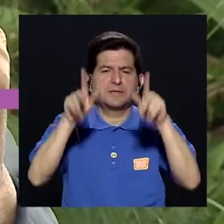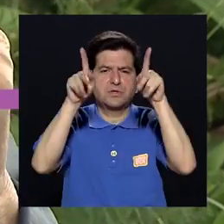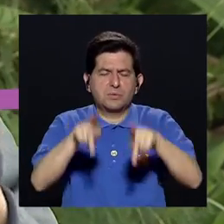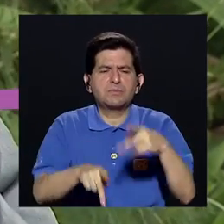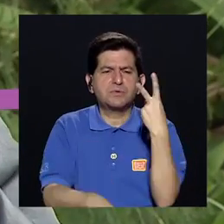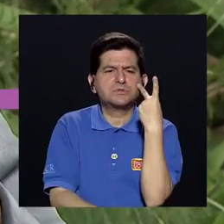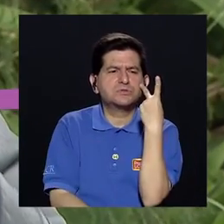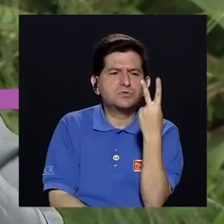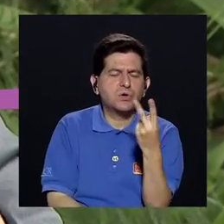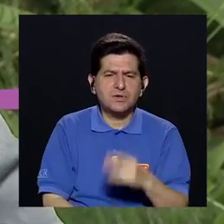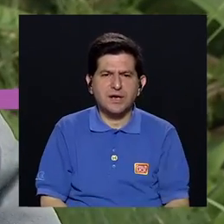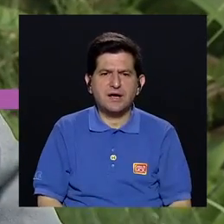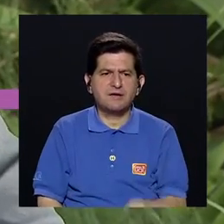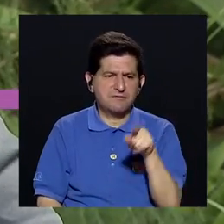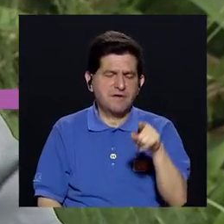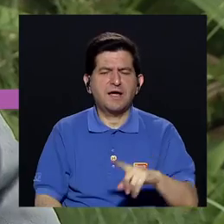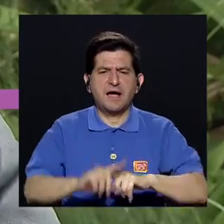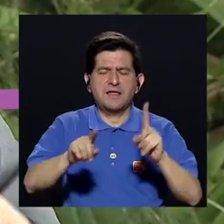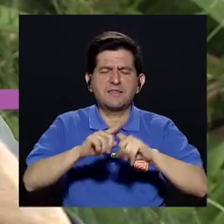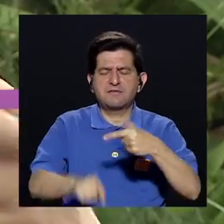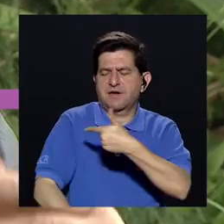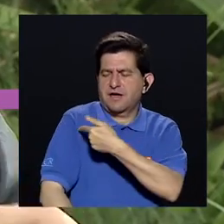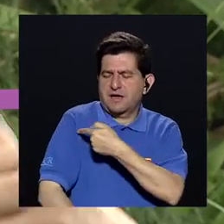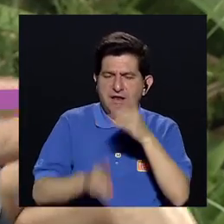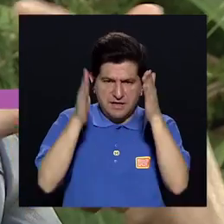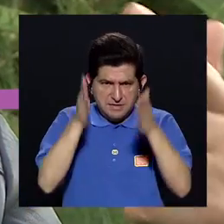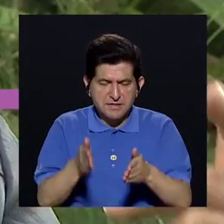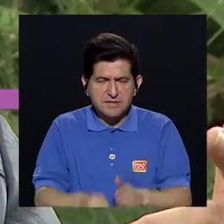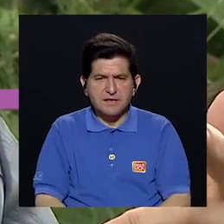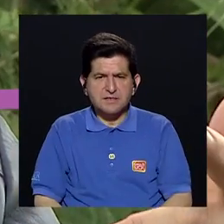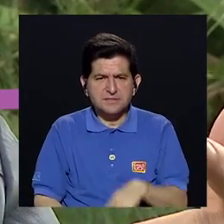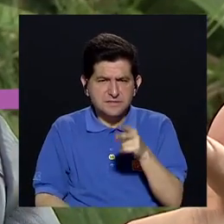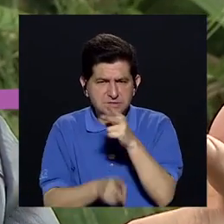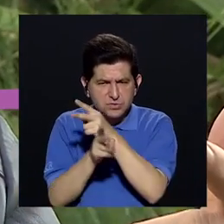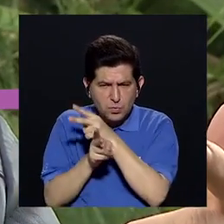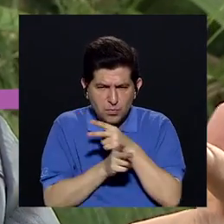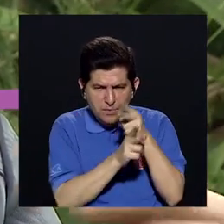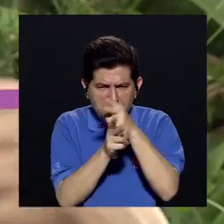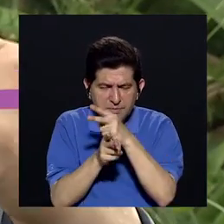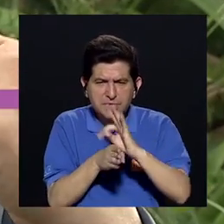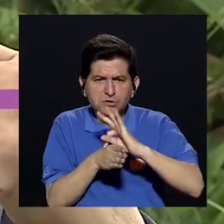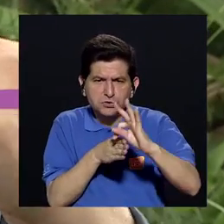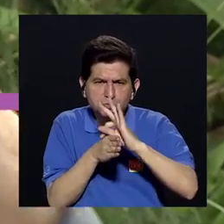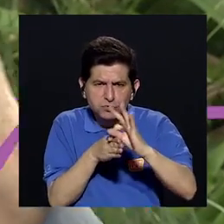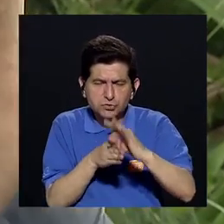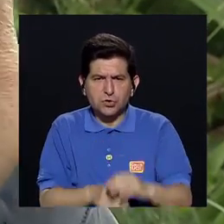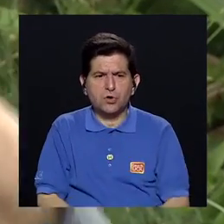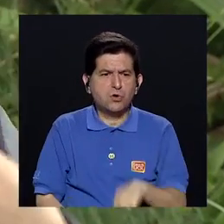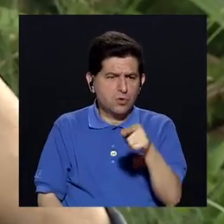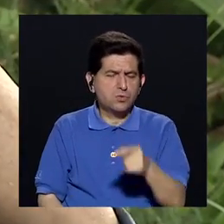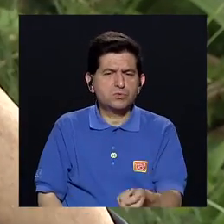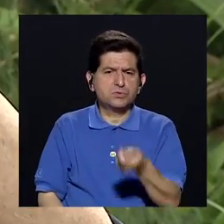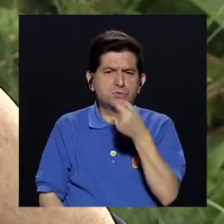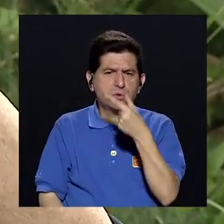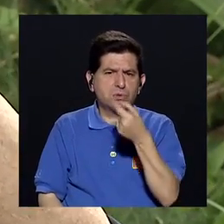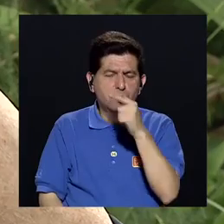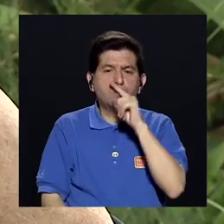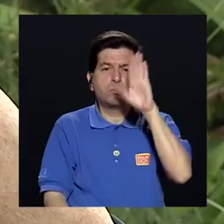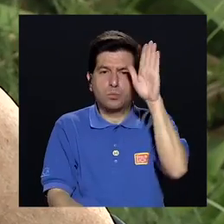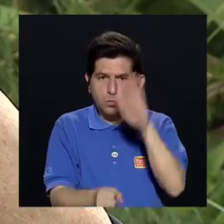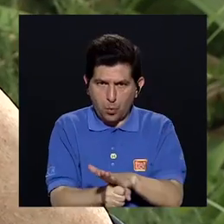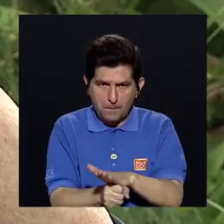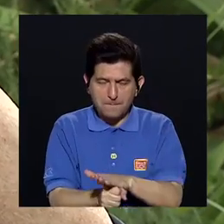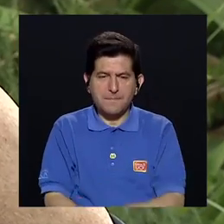persona ve La auxiliar La enfermera Que le está haciendo El tratamiento supervisado Así es Ve que usted se tome el tratamiento